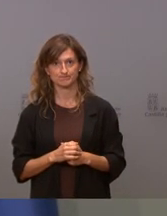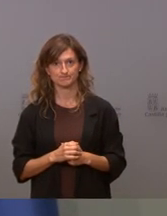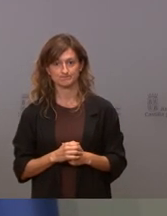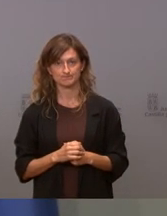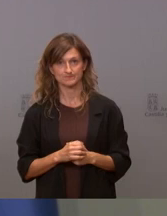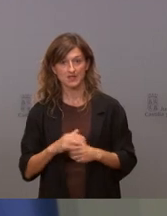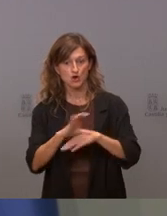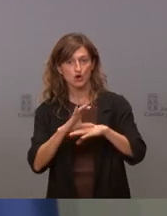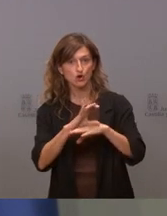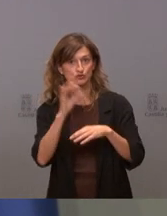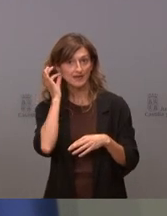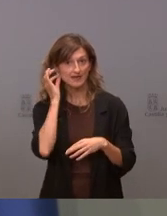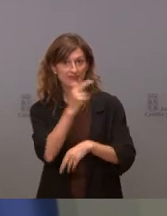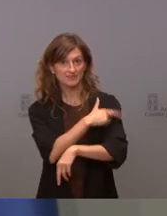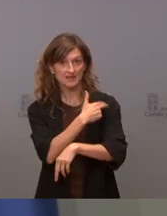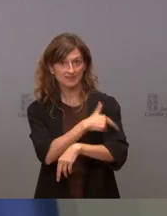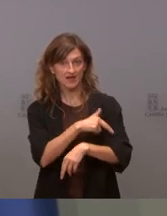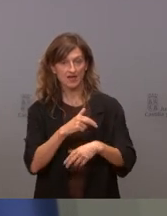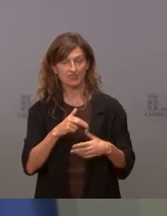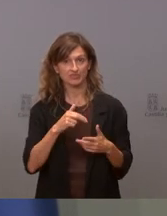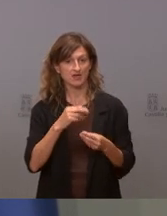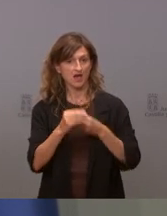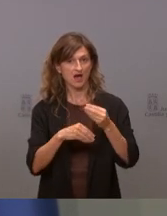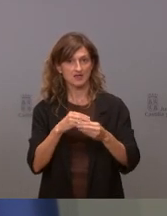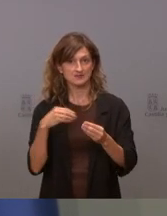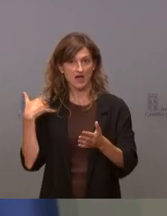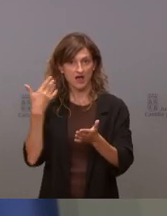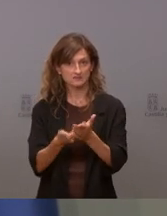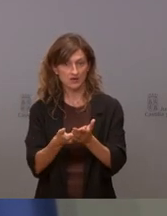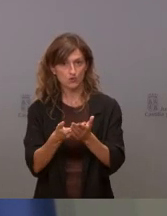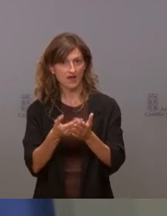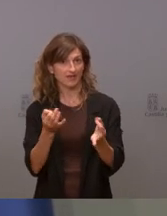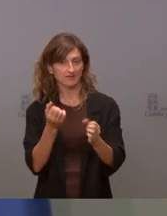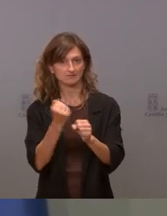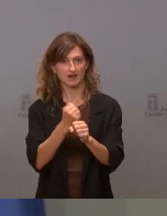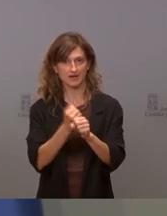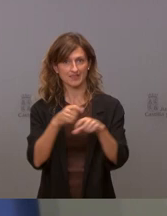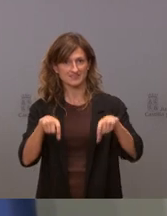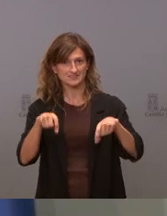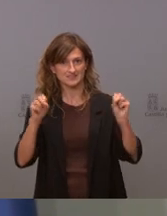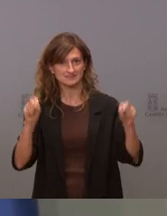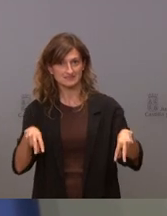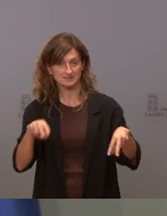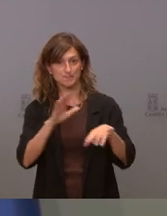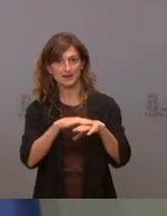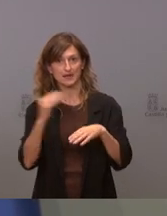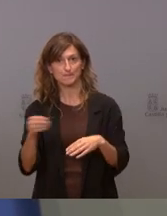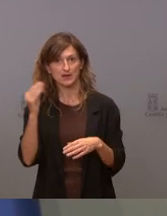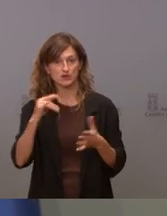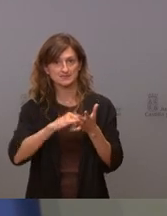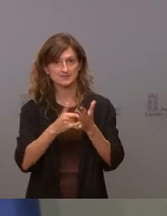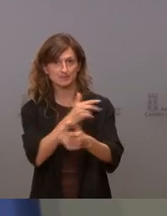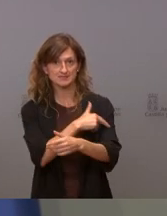La consejera de Sanidad está haciendo lo que ha hecho hasta ahora, que es trabajar sin descanso por la mejora de nuestro sistema